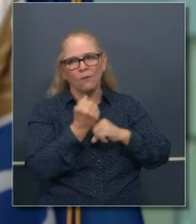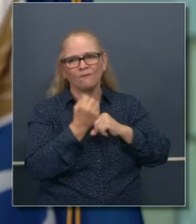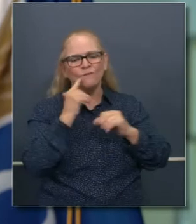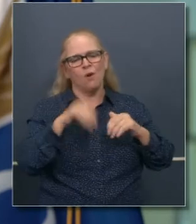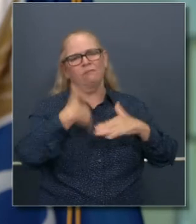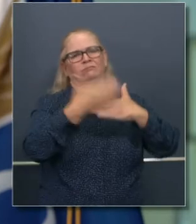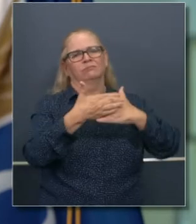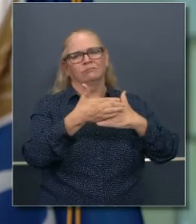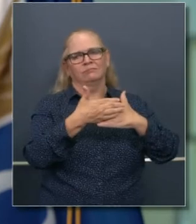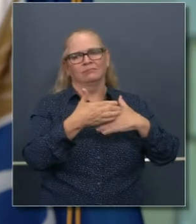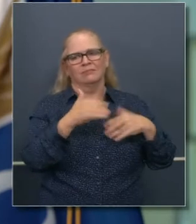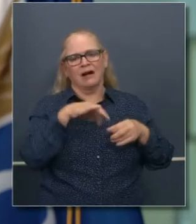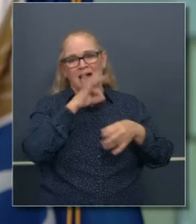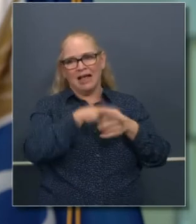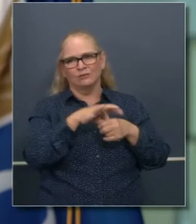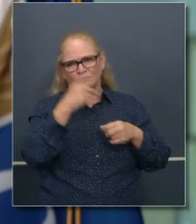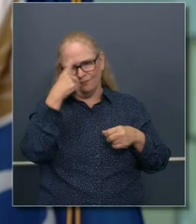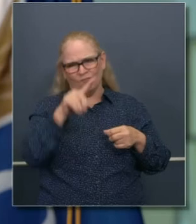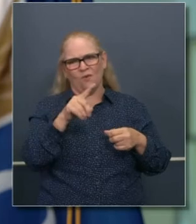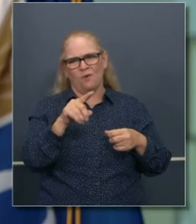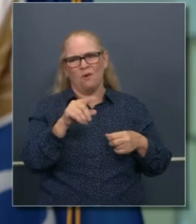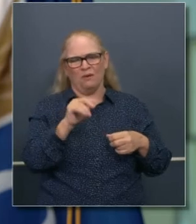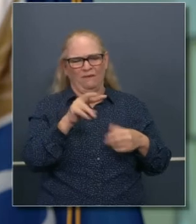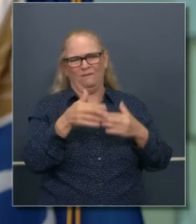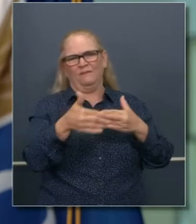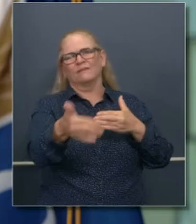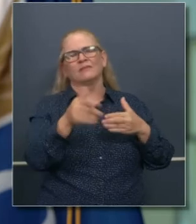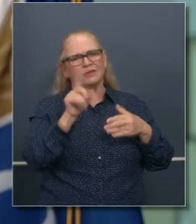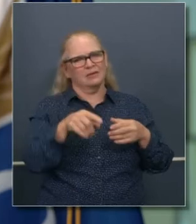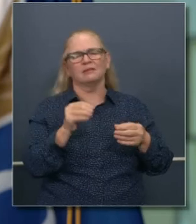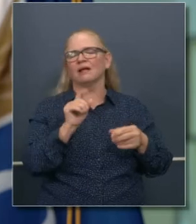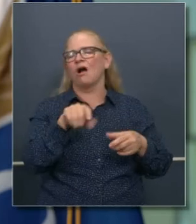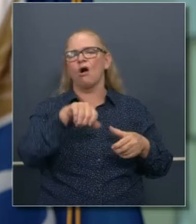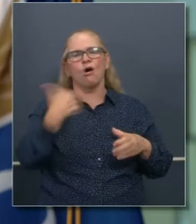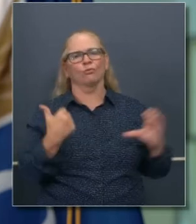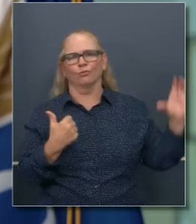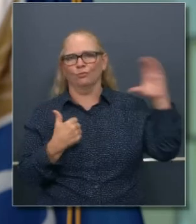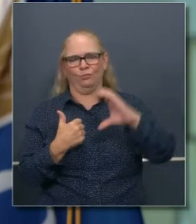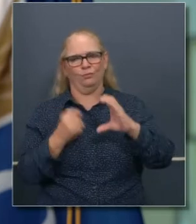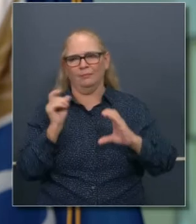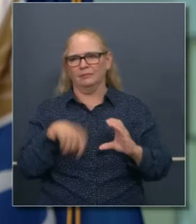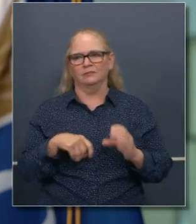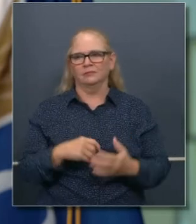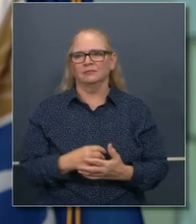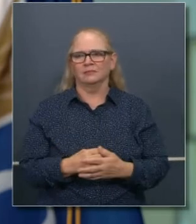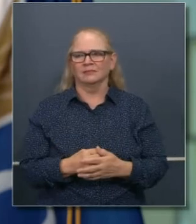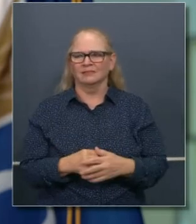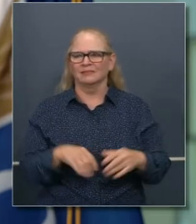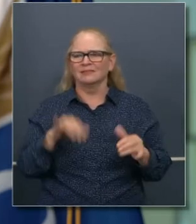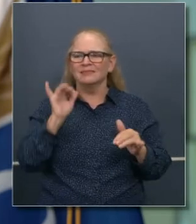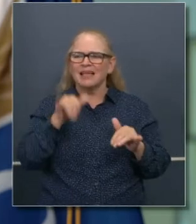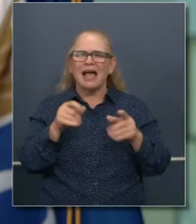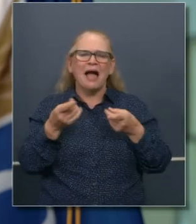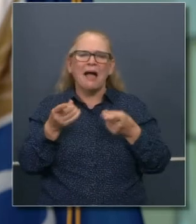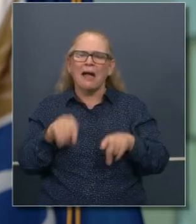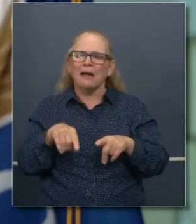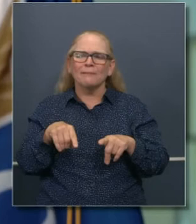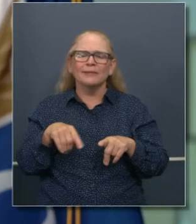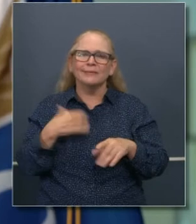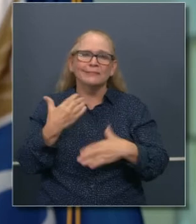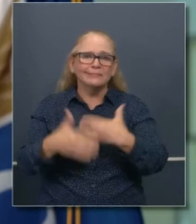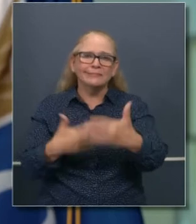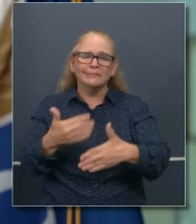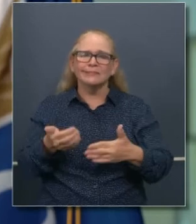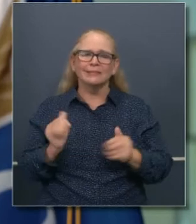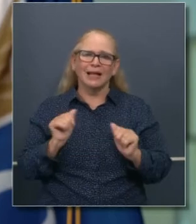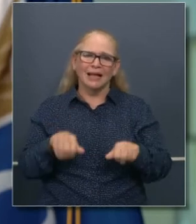El reporte que les puedo dar es este. La habilidad de hacer todo eso puede ser relativamente fácil, relativamente